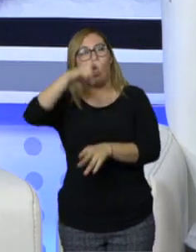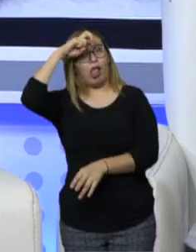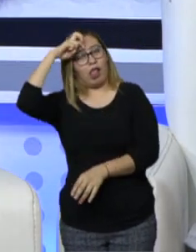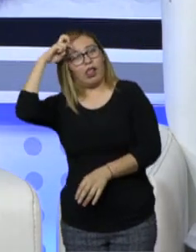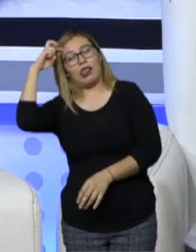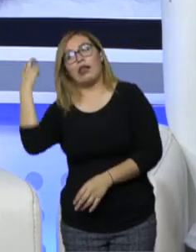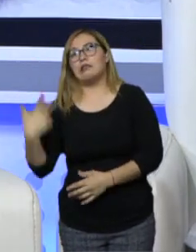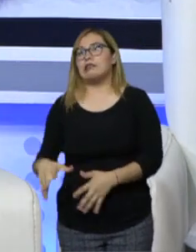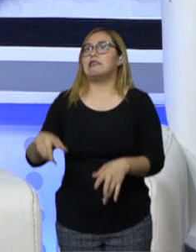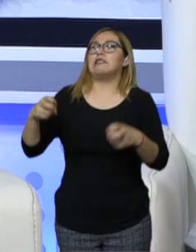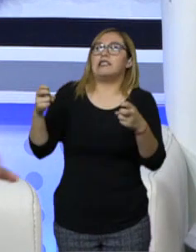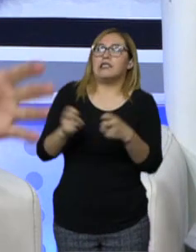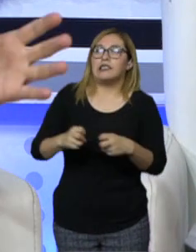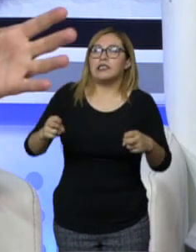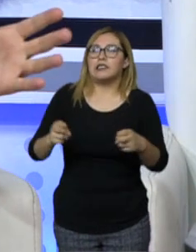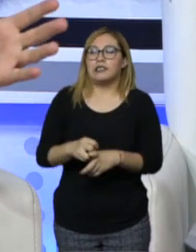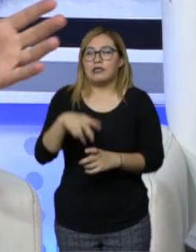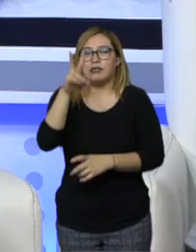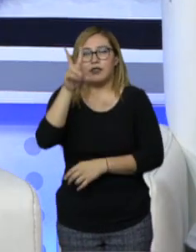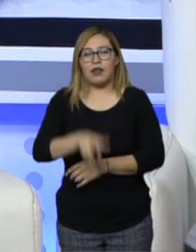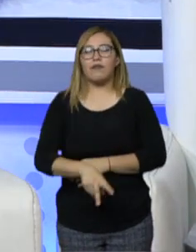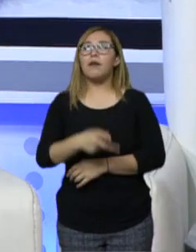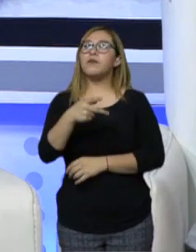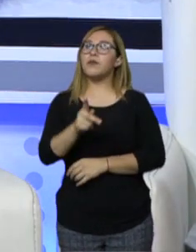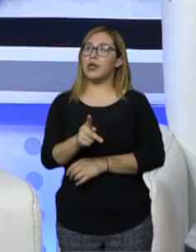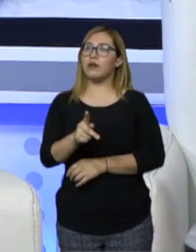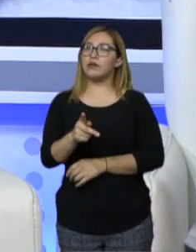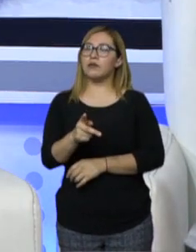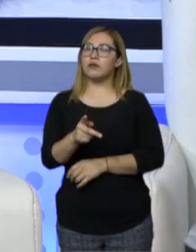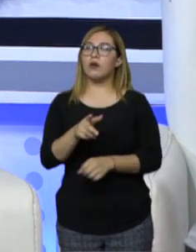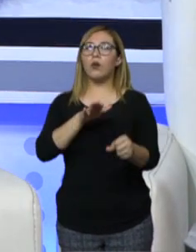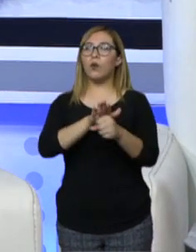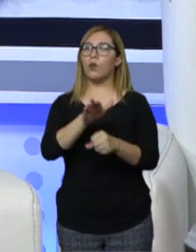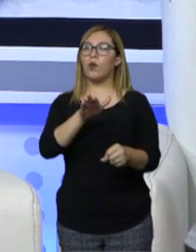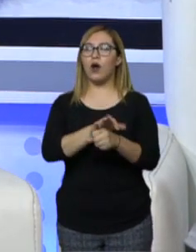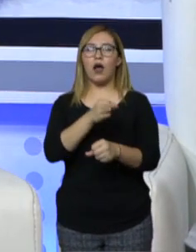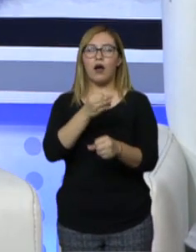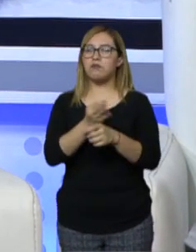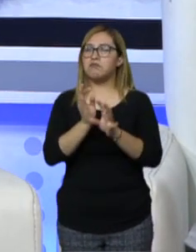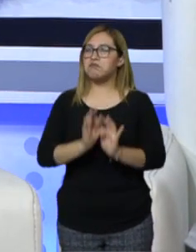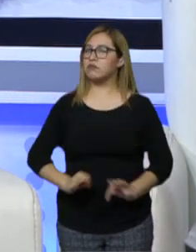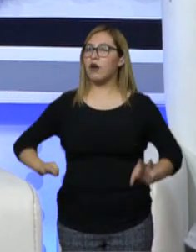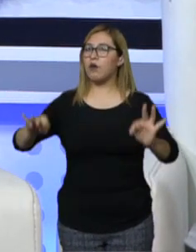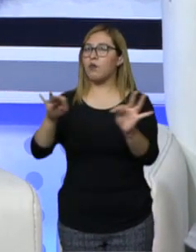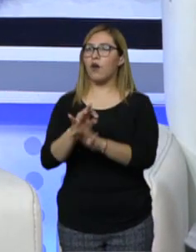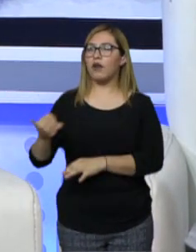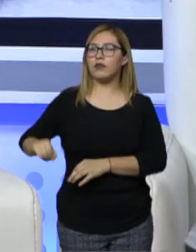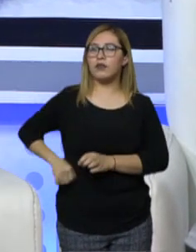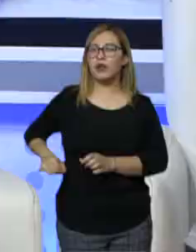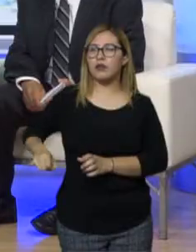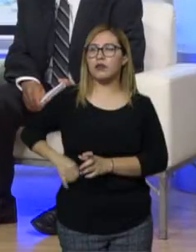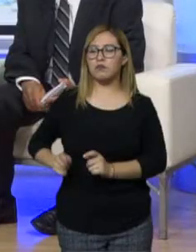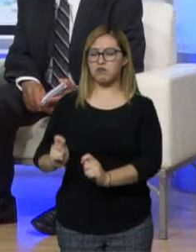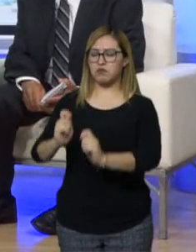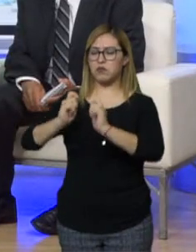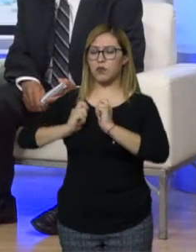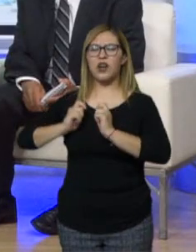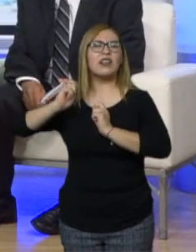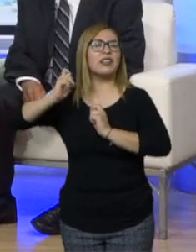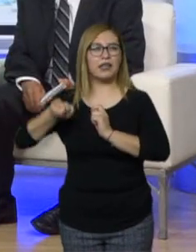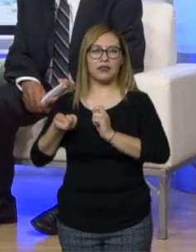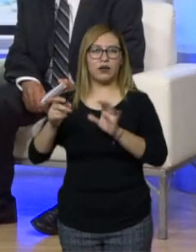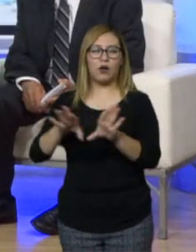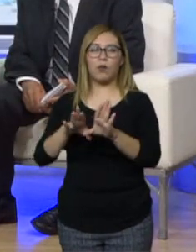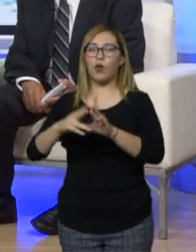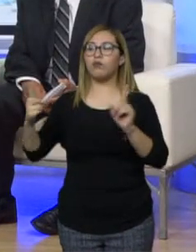también un trending topic, pero más allá yo creo que la posición que va a jugar el gobernador Carreras, de hecho, en el encuentro que